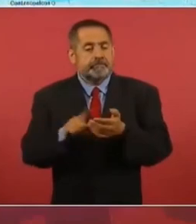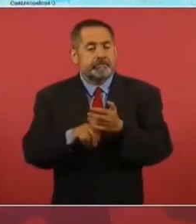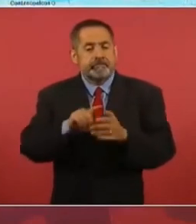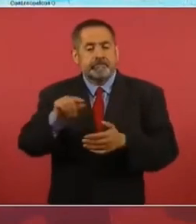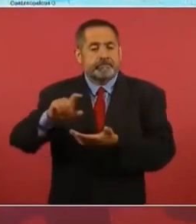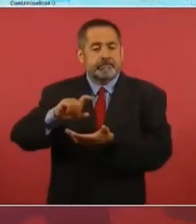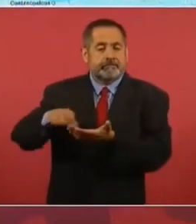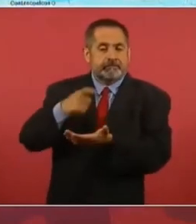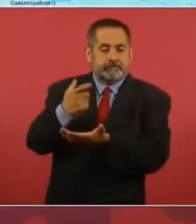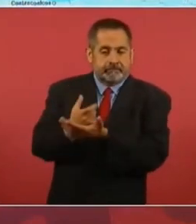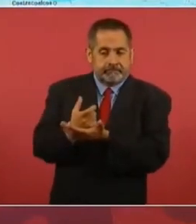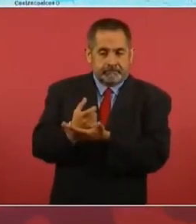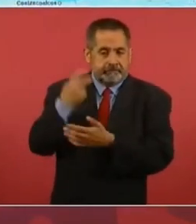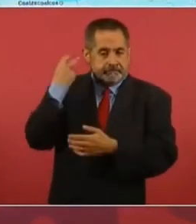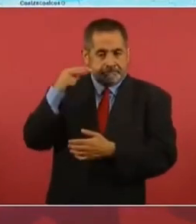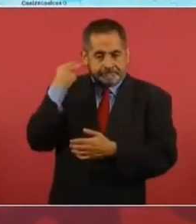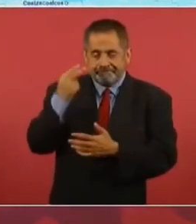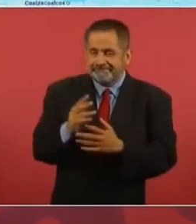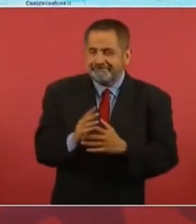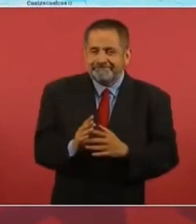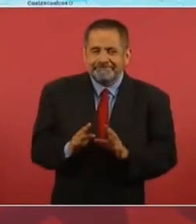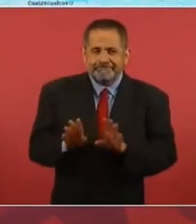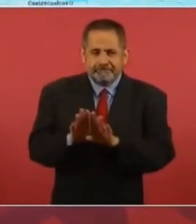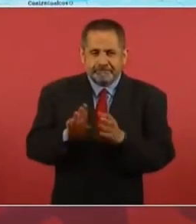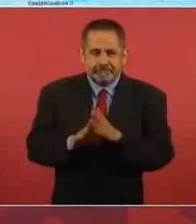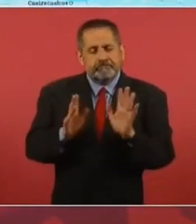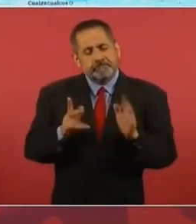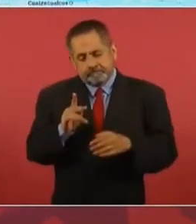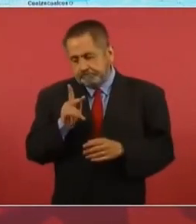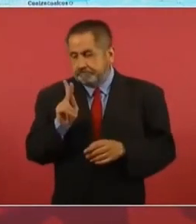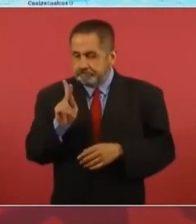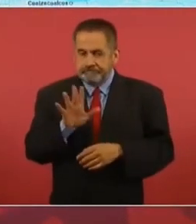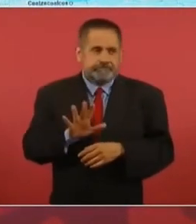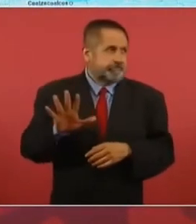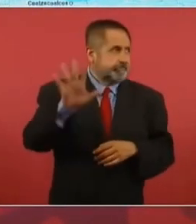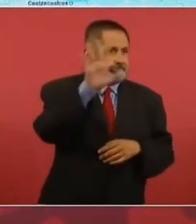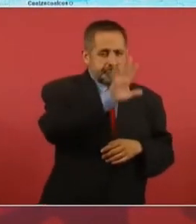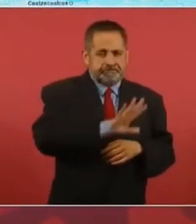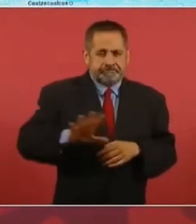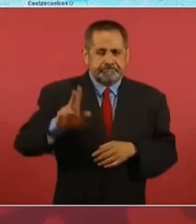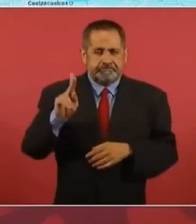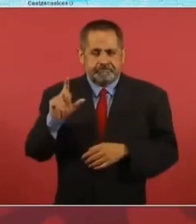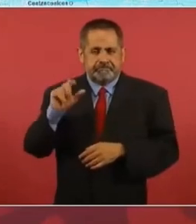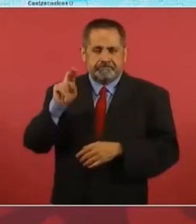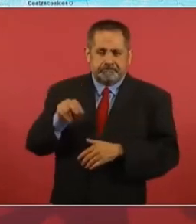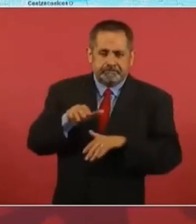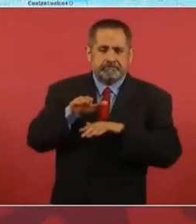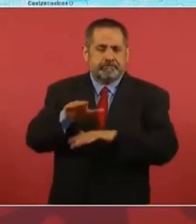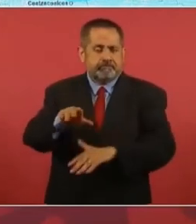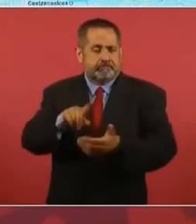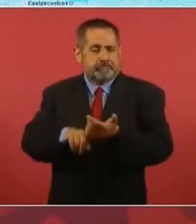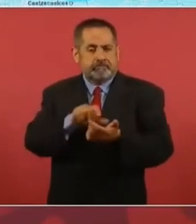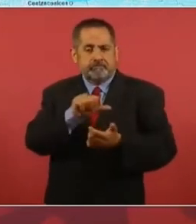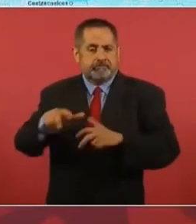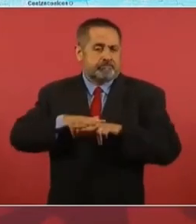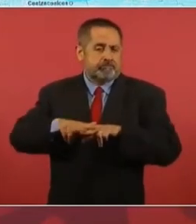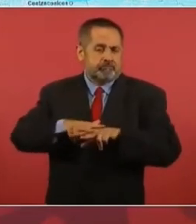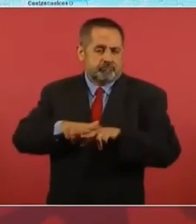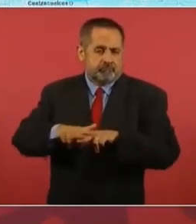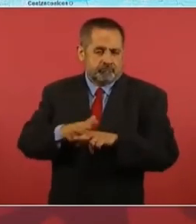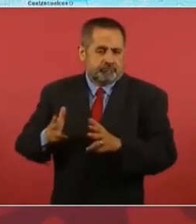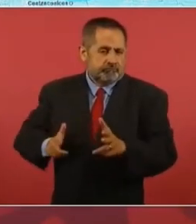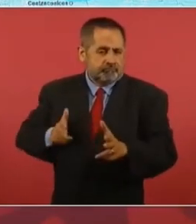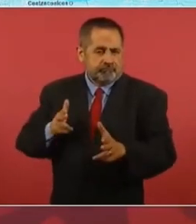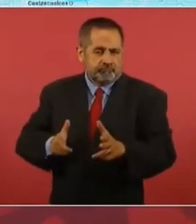Jalapa, Veracruz. Pero ese es el plan que tenemos en todo lo relacionado con ferrocarriles.